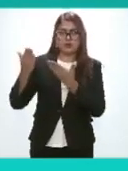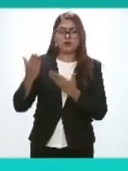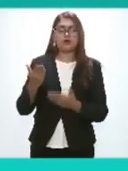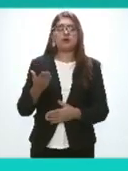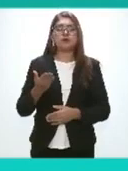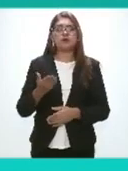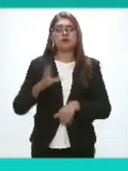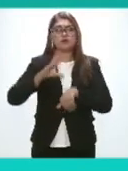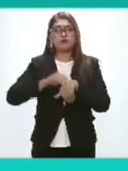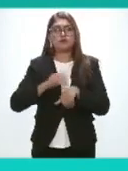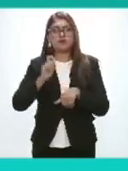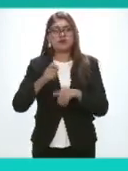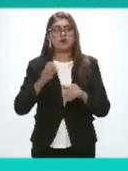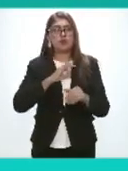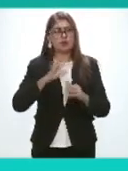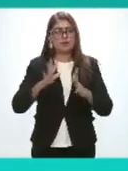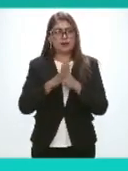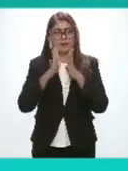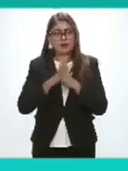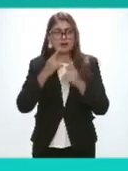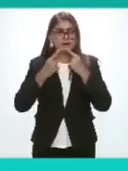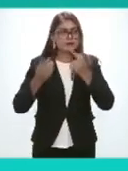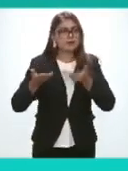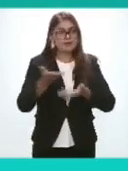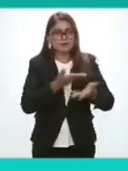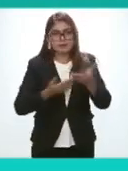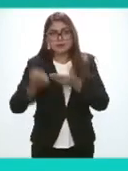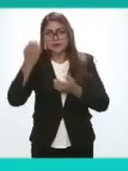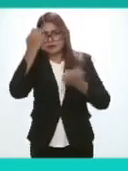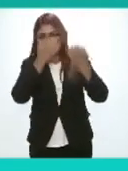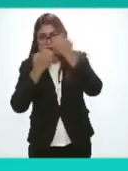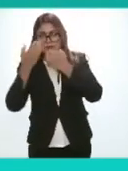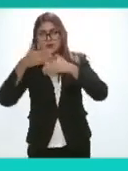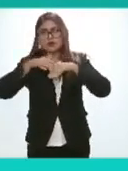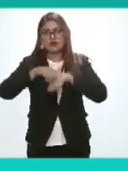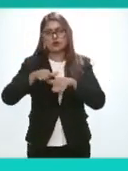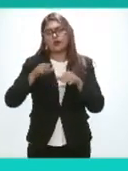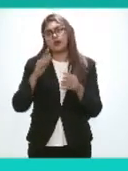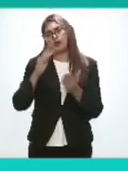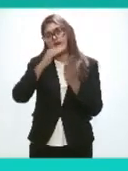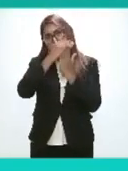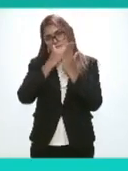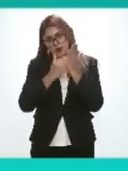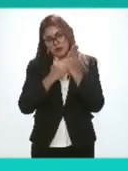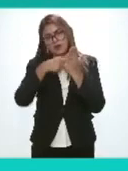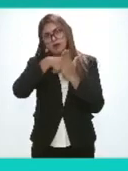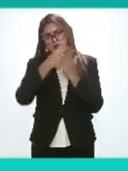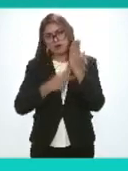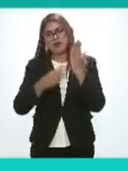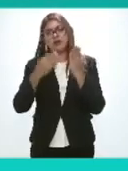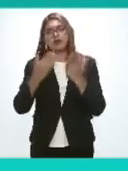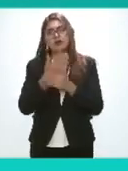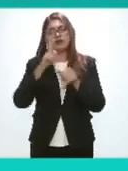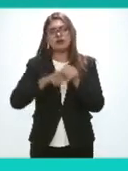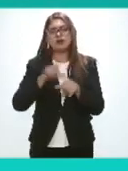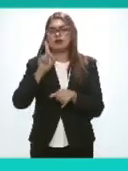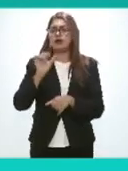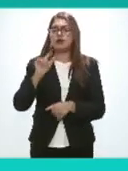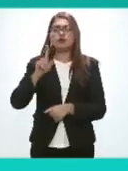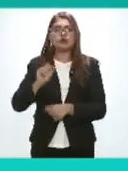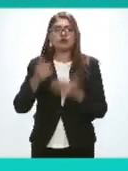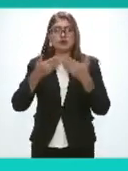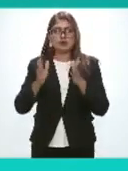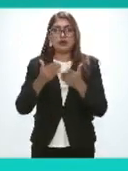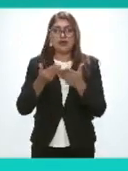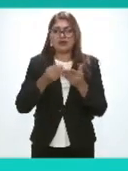se abre un espacio de participación y análisis sobre la propuesta de política nacional de datos abiertos que ya fue circulada y muchos la conocen